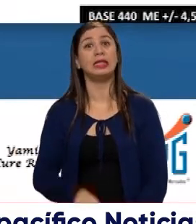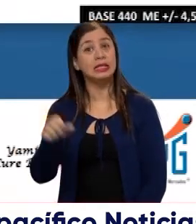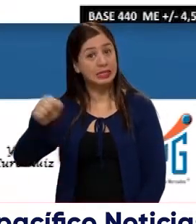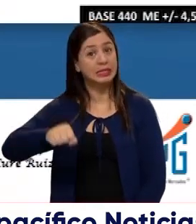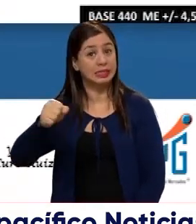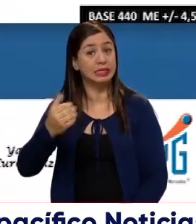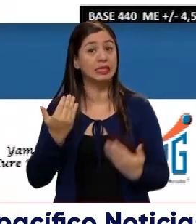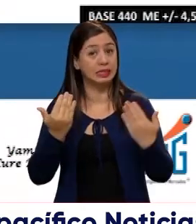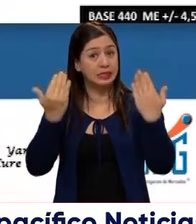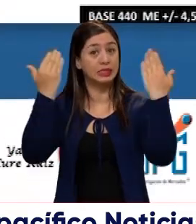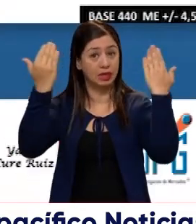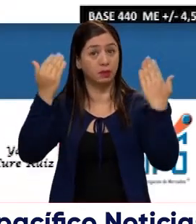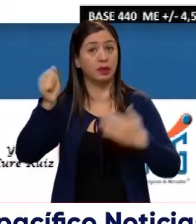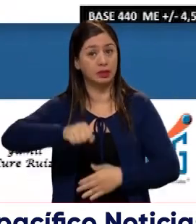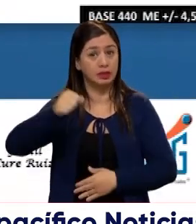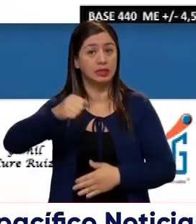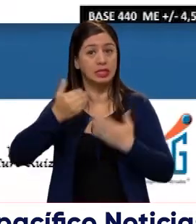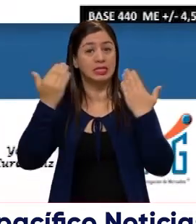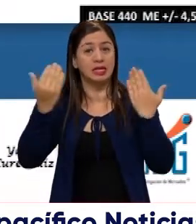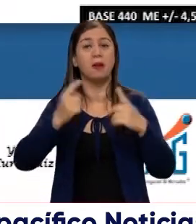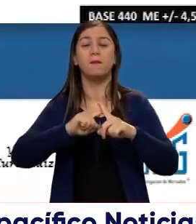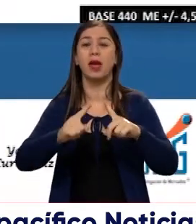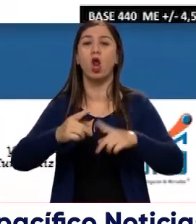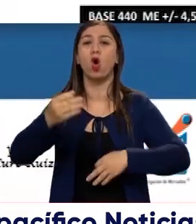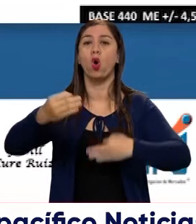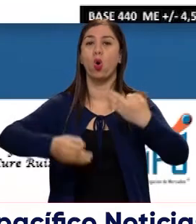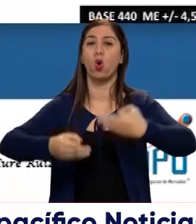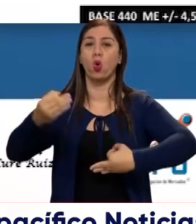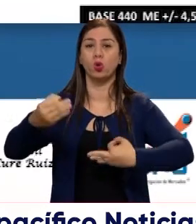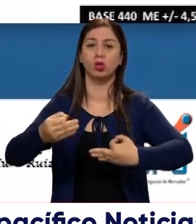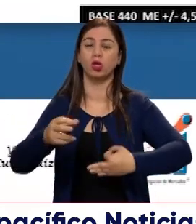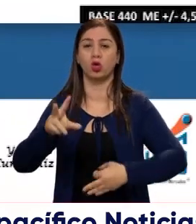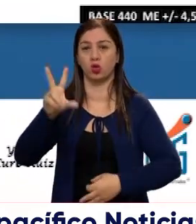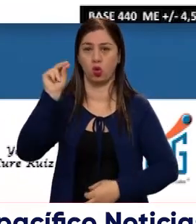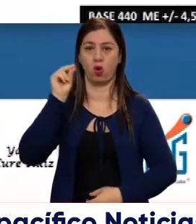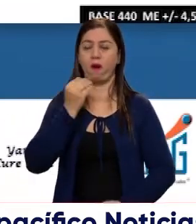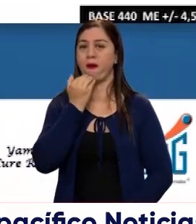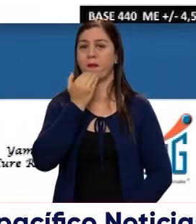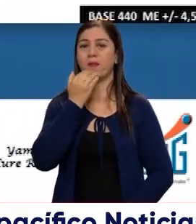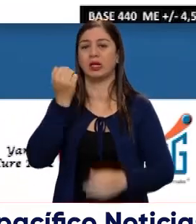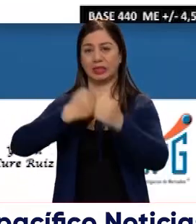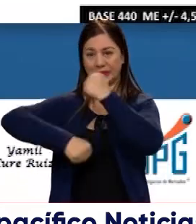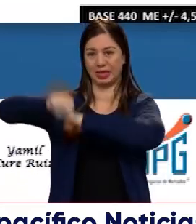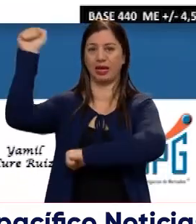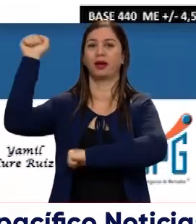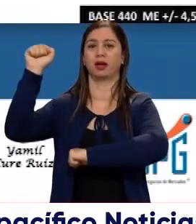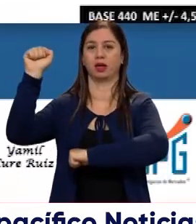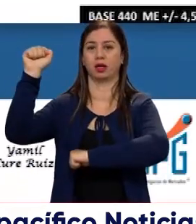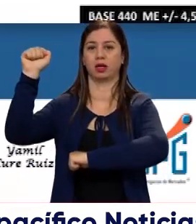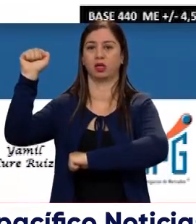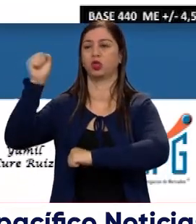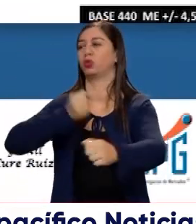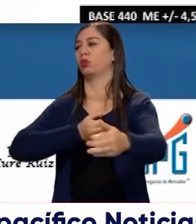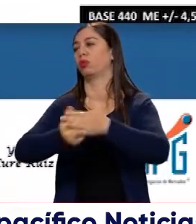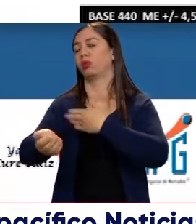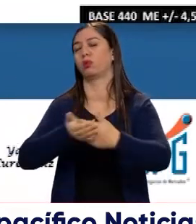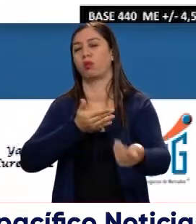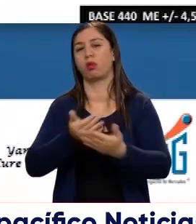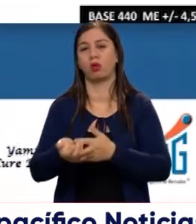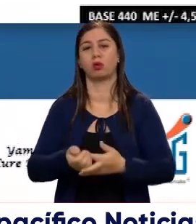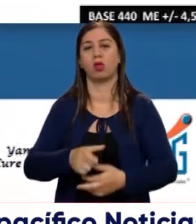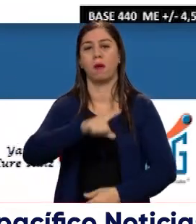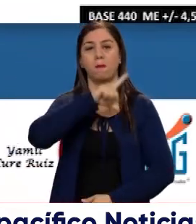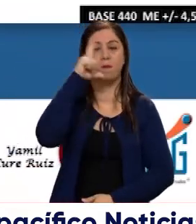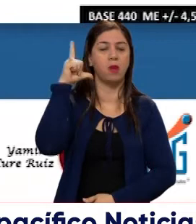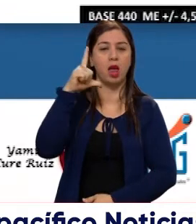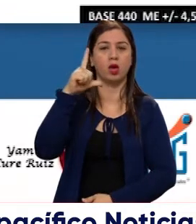peso, lo que no tiene es peso, pero jurídico, es decir, va a haber un ganador, o sea, independientemente de la gente que vote en